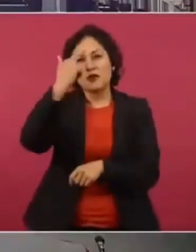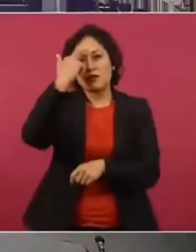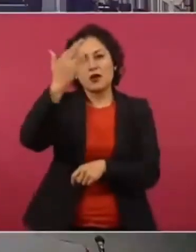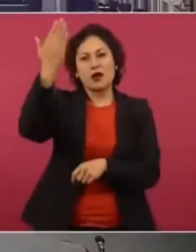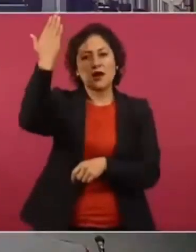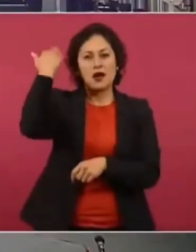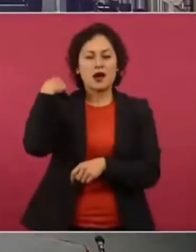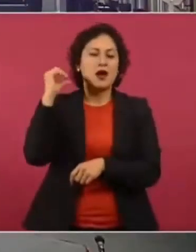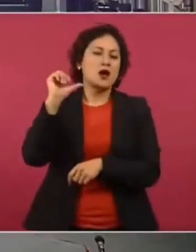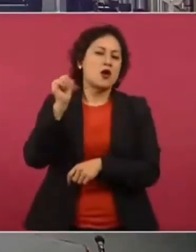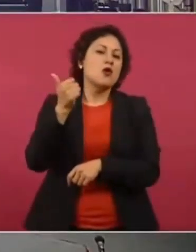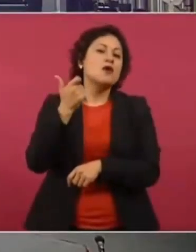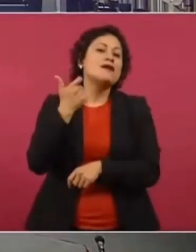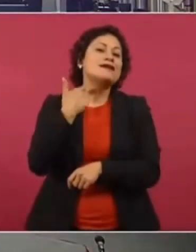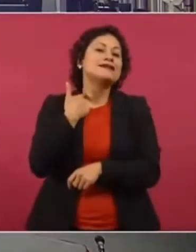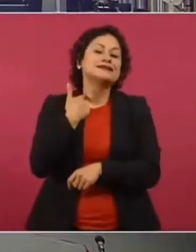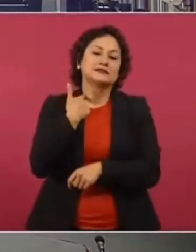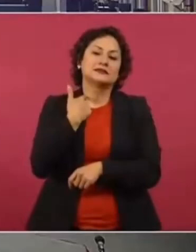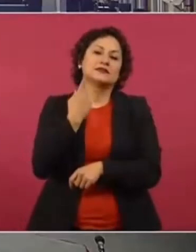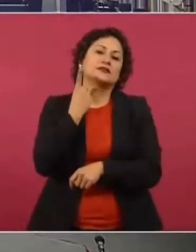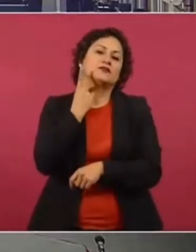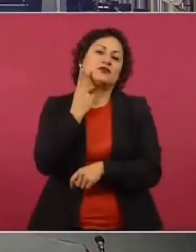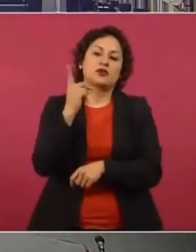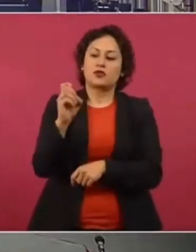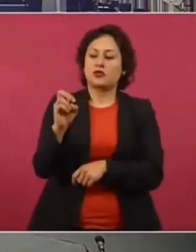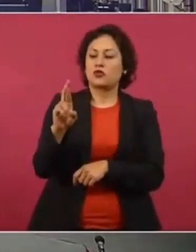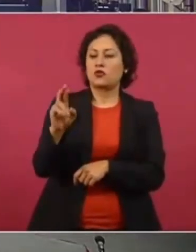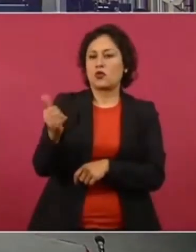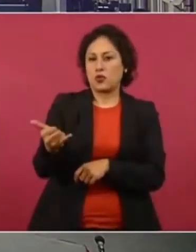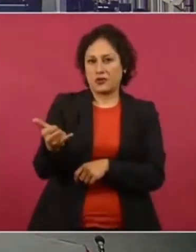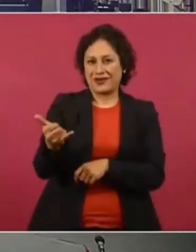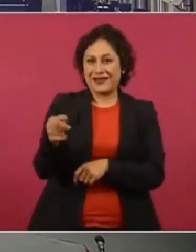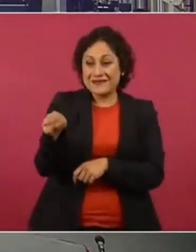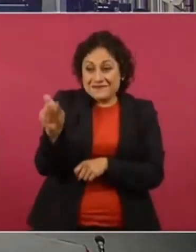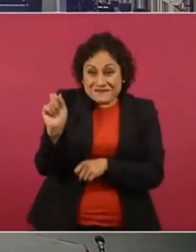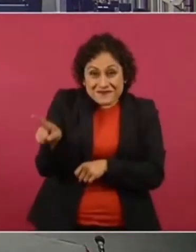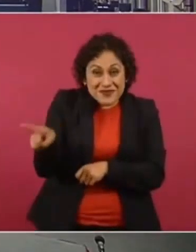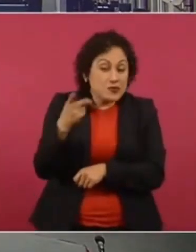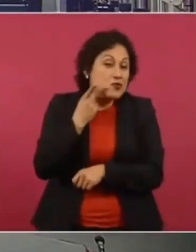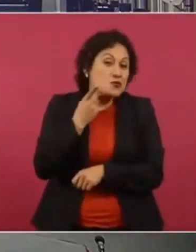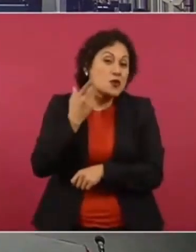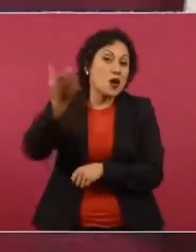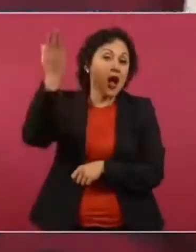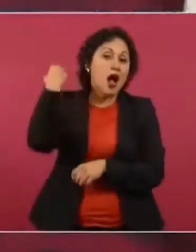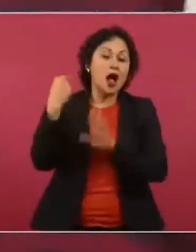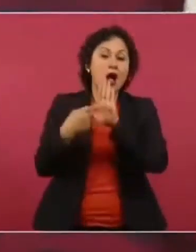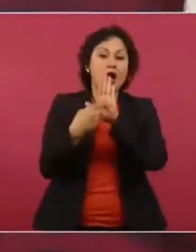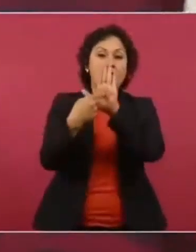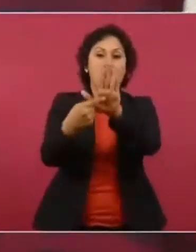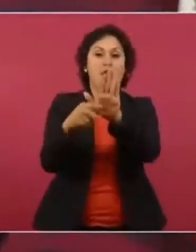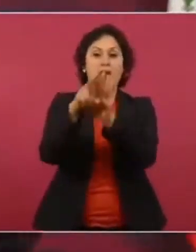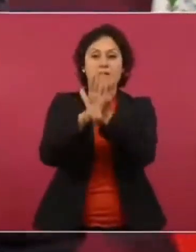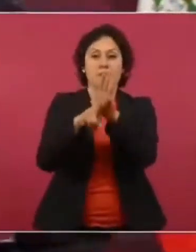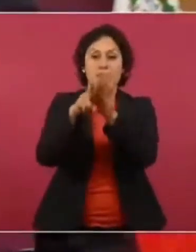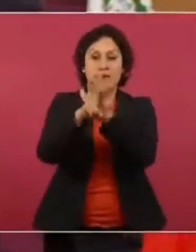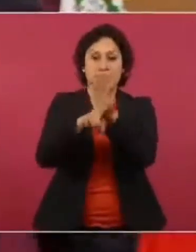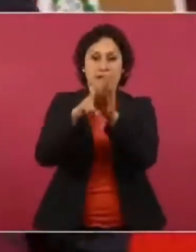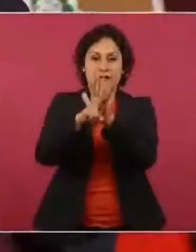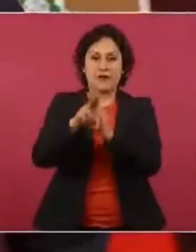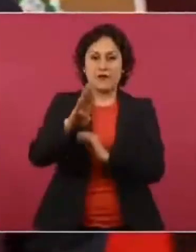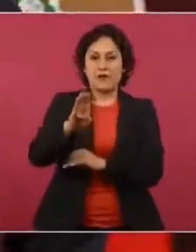Dorin. El que mostró los videos de Jarano.